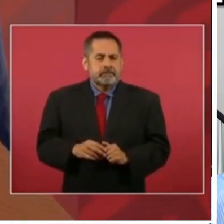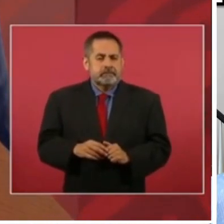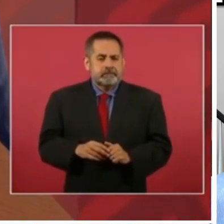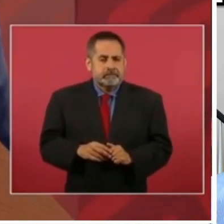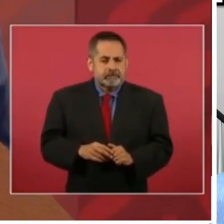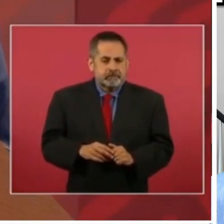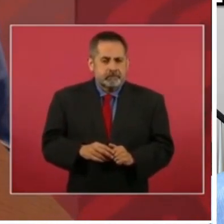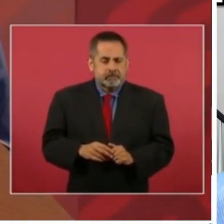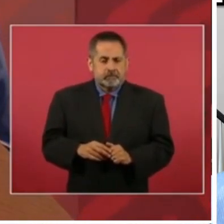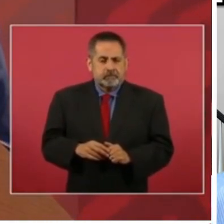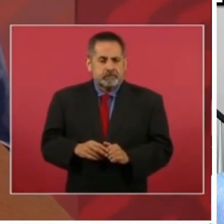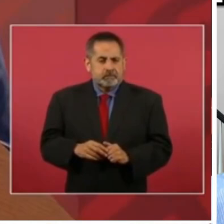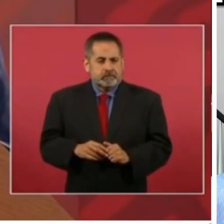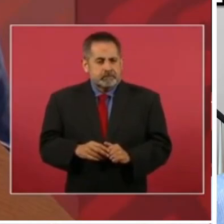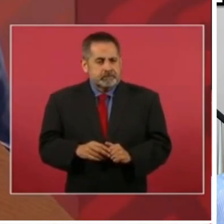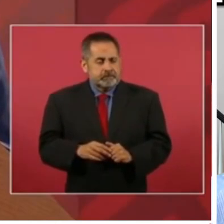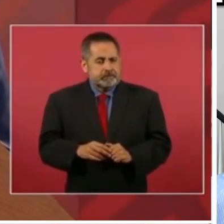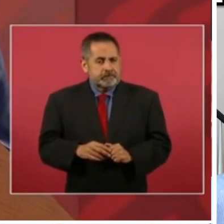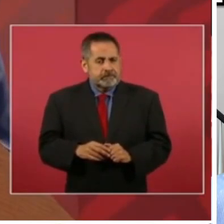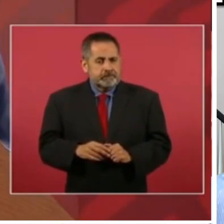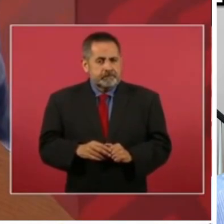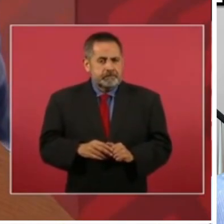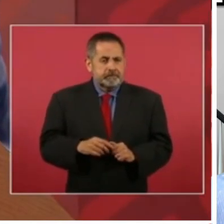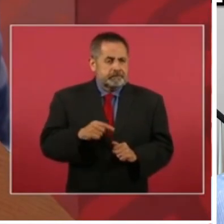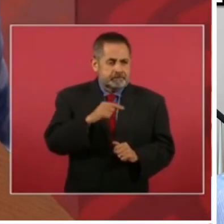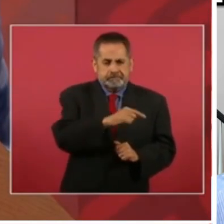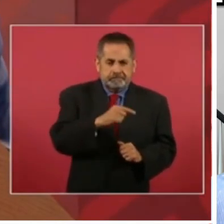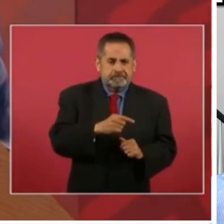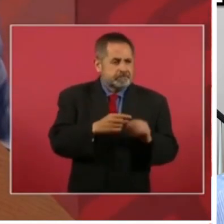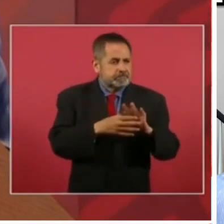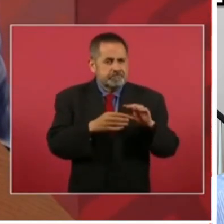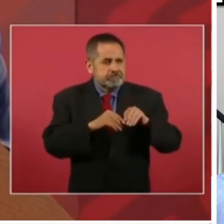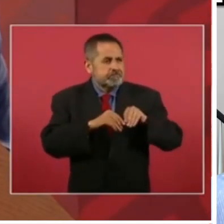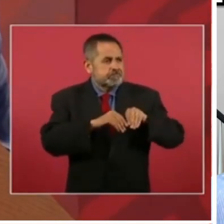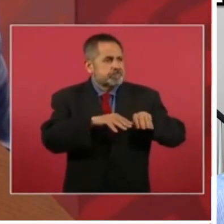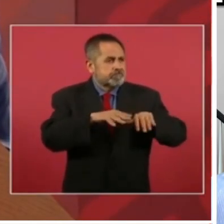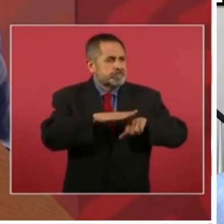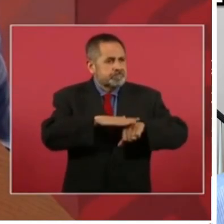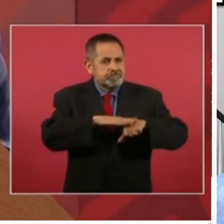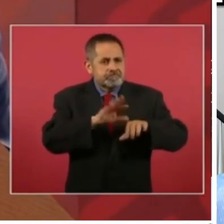ha sido tanta la cooptación que en efecto